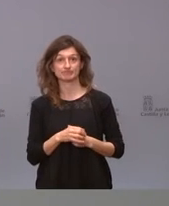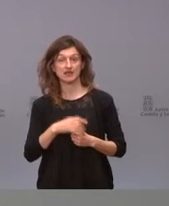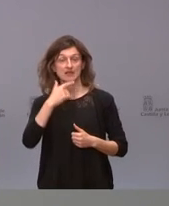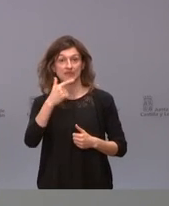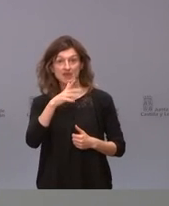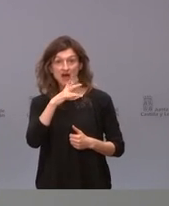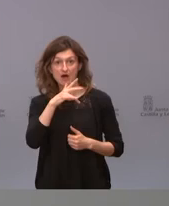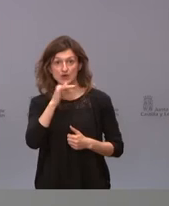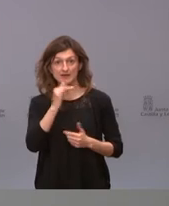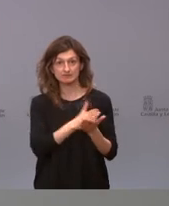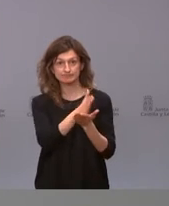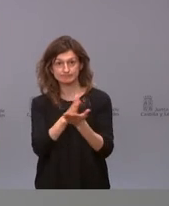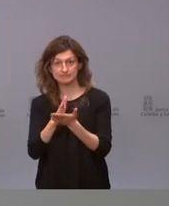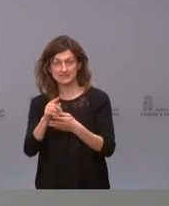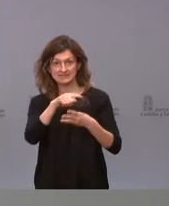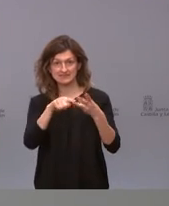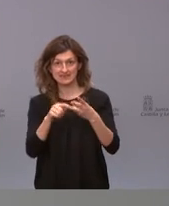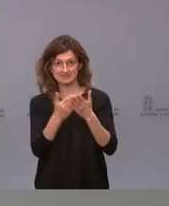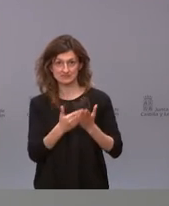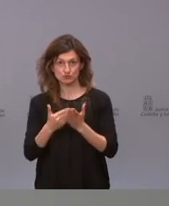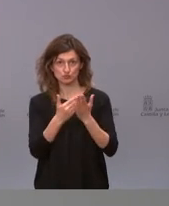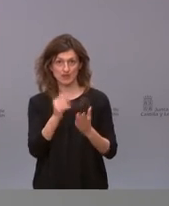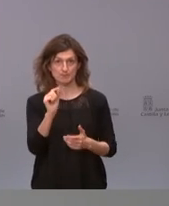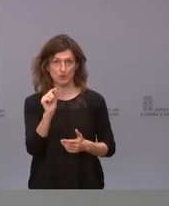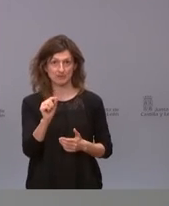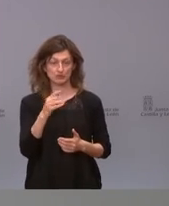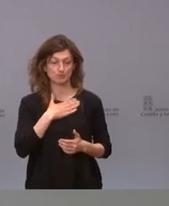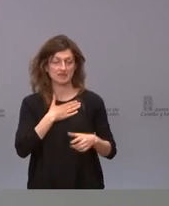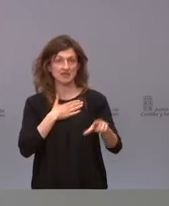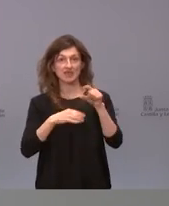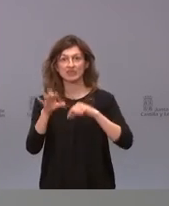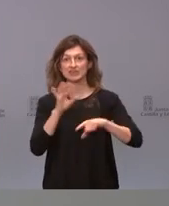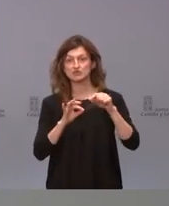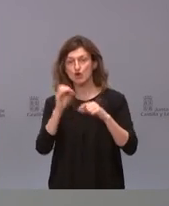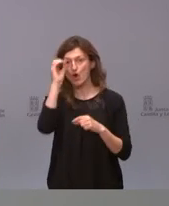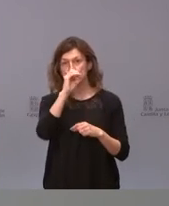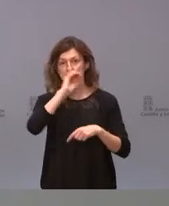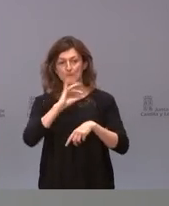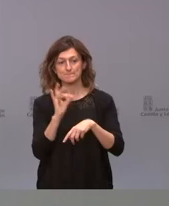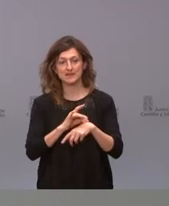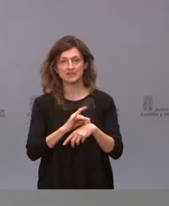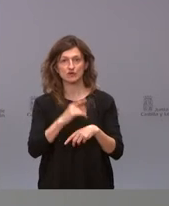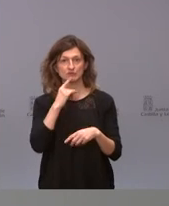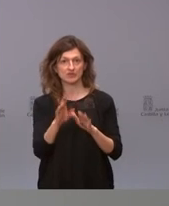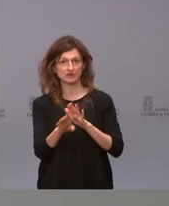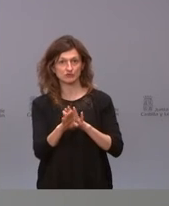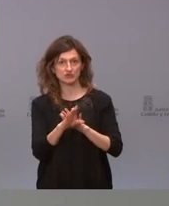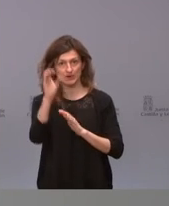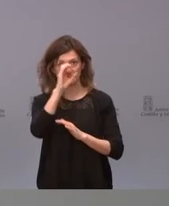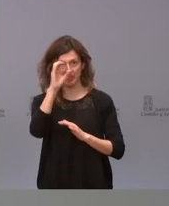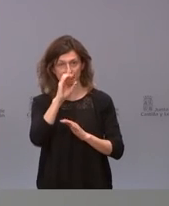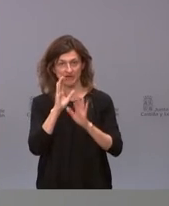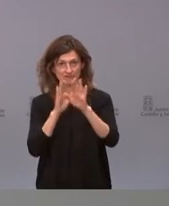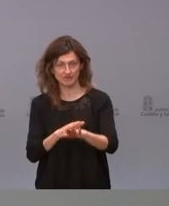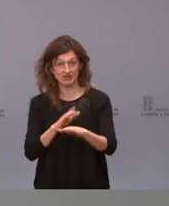ahora hay tres vías de estudio en estos momentos y mi decisión mi opinión como médico es seguir a la ciencia la